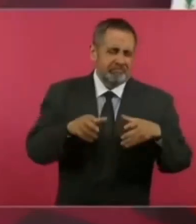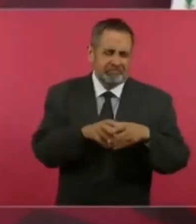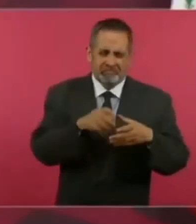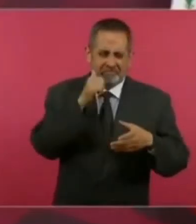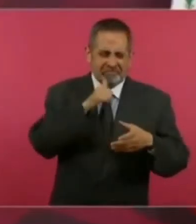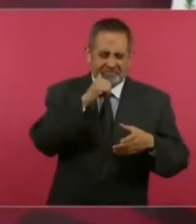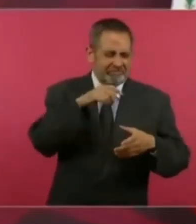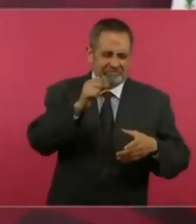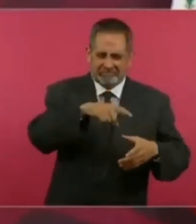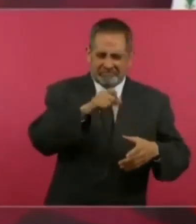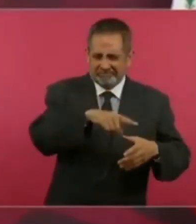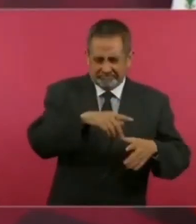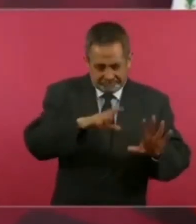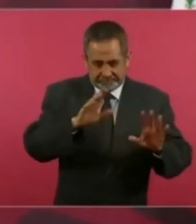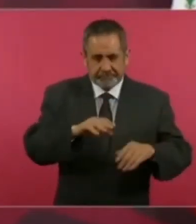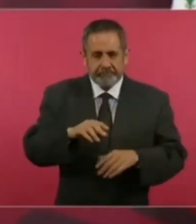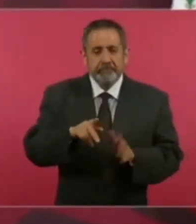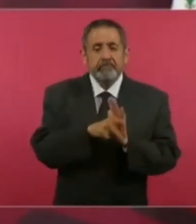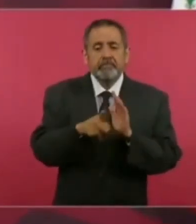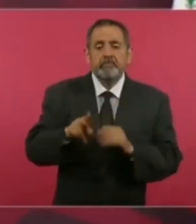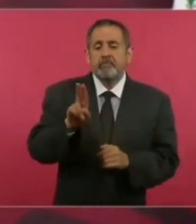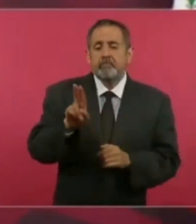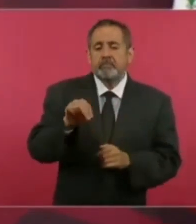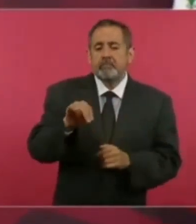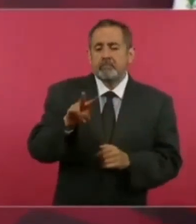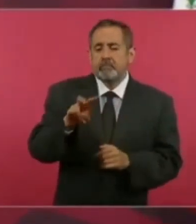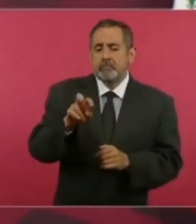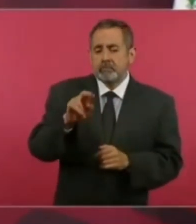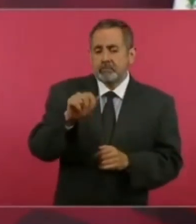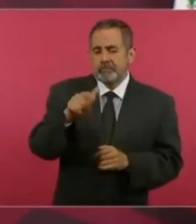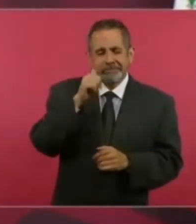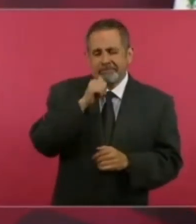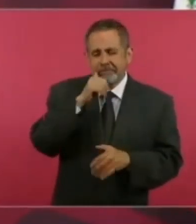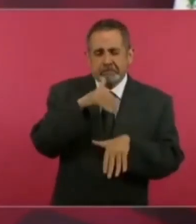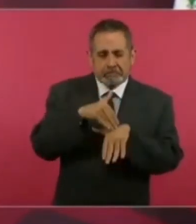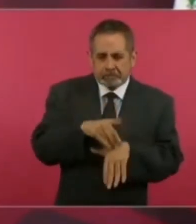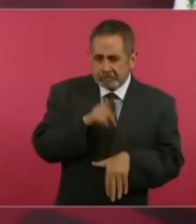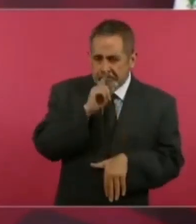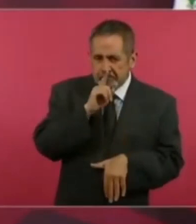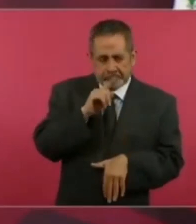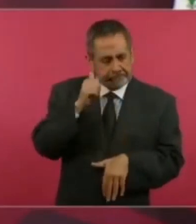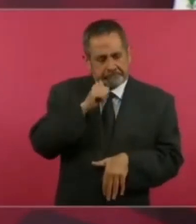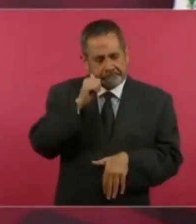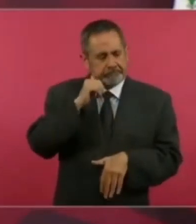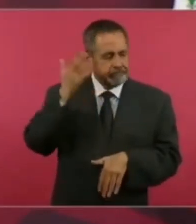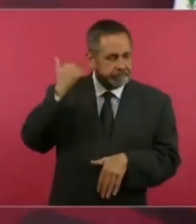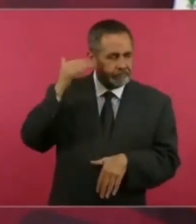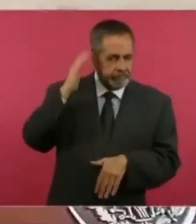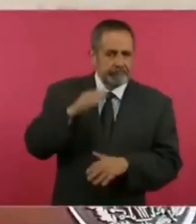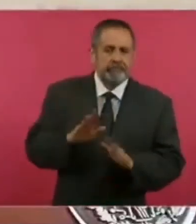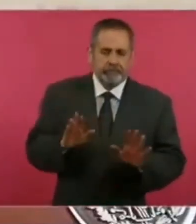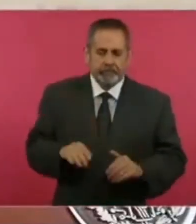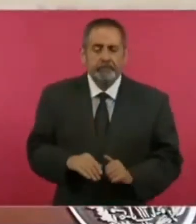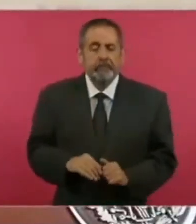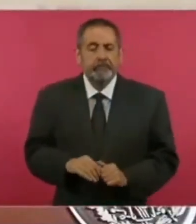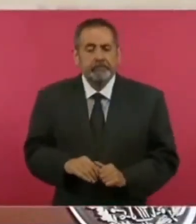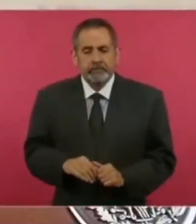Completamente. alineada al gobierno bueno